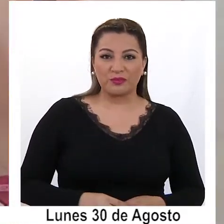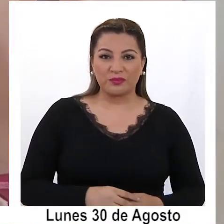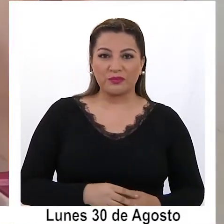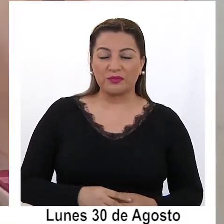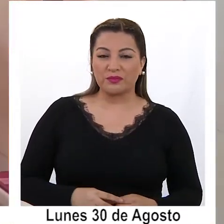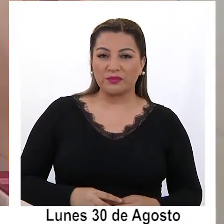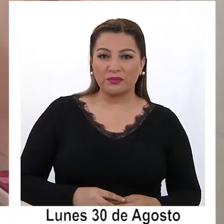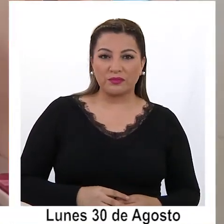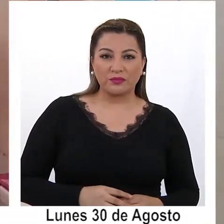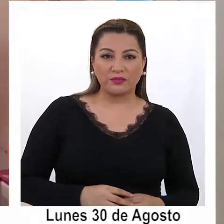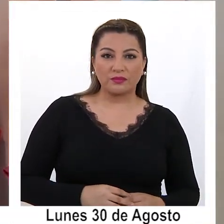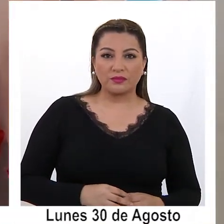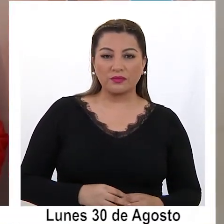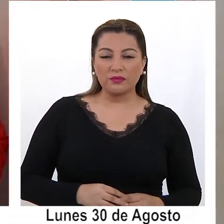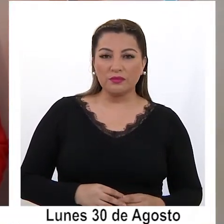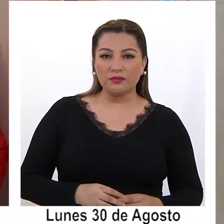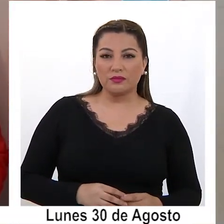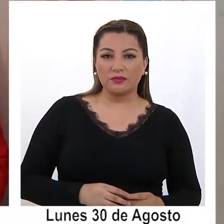actividad sexual.